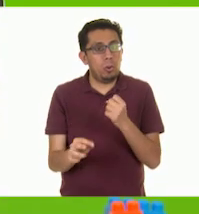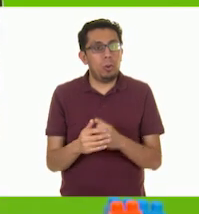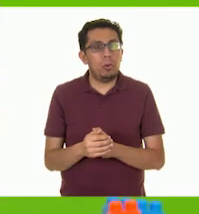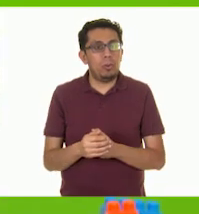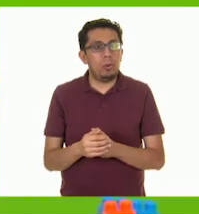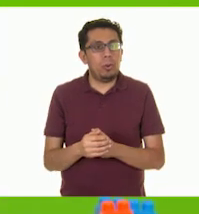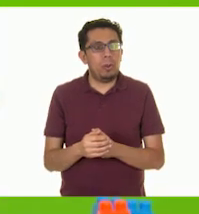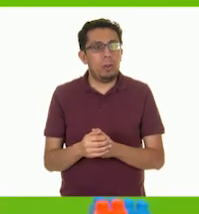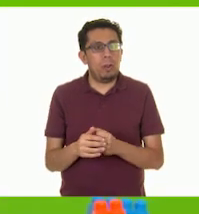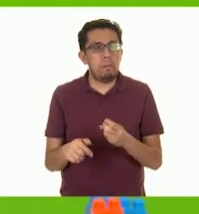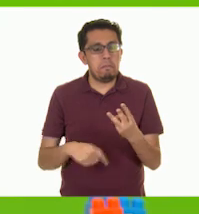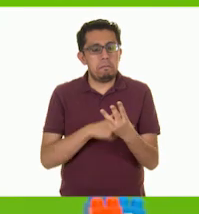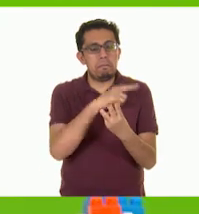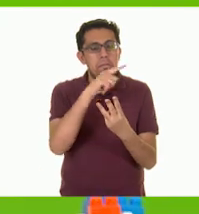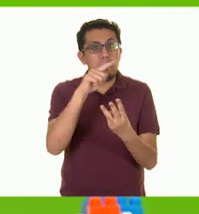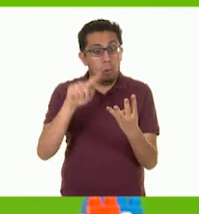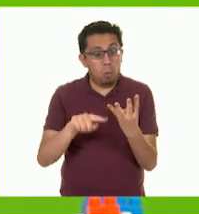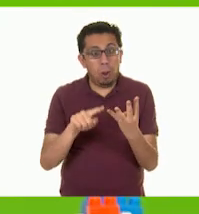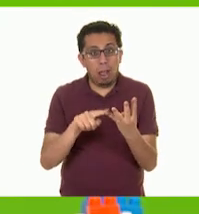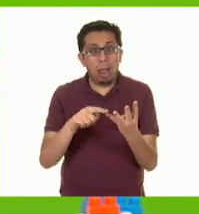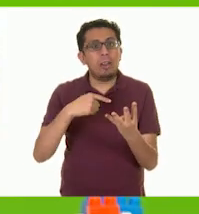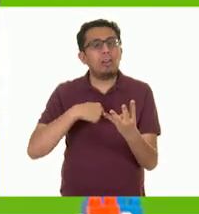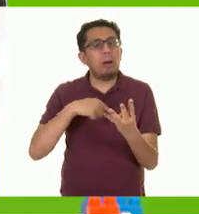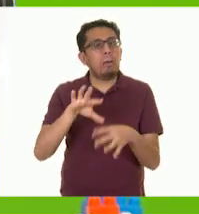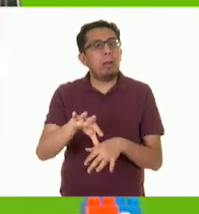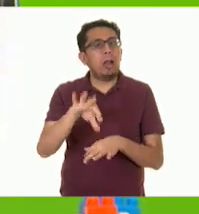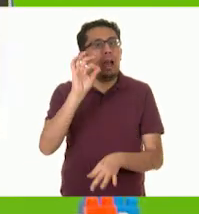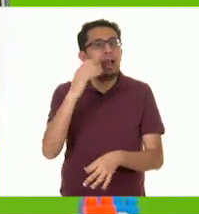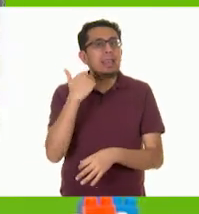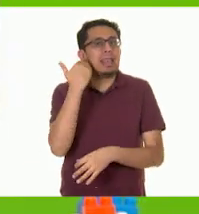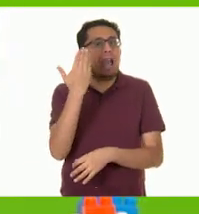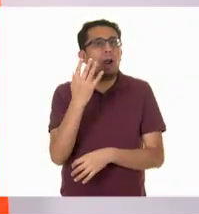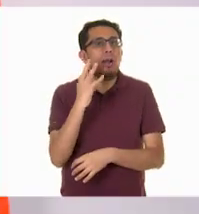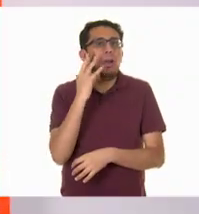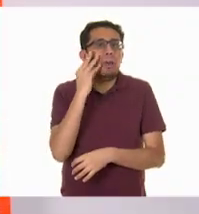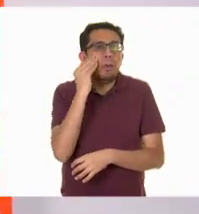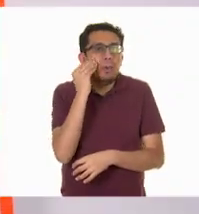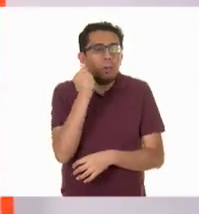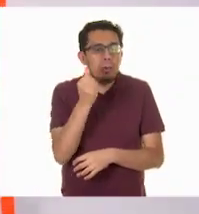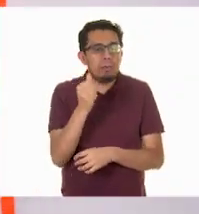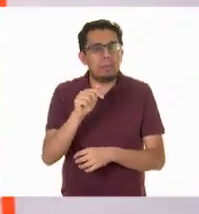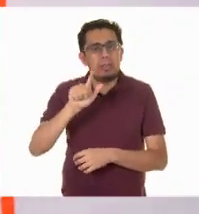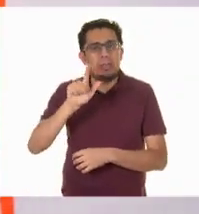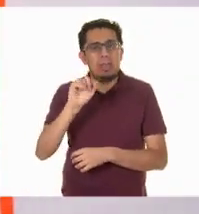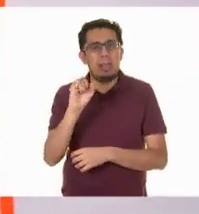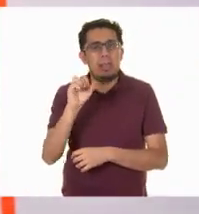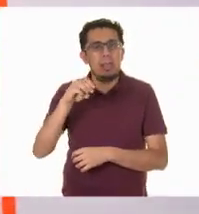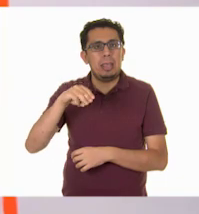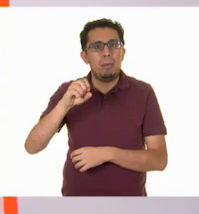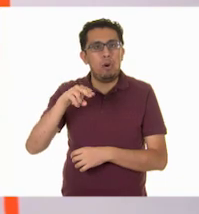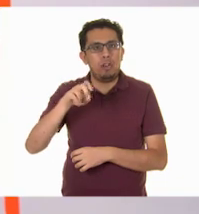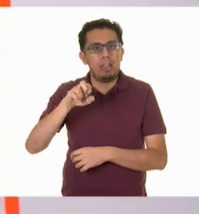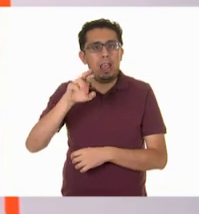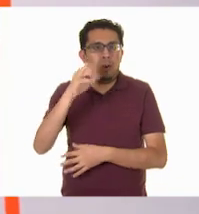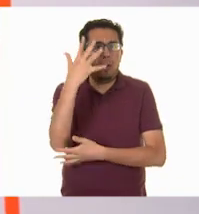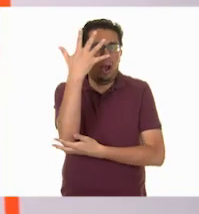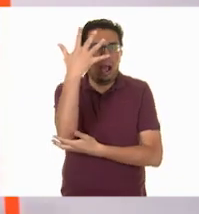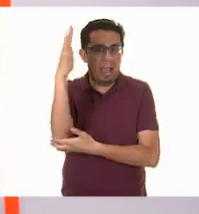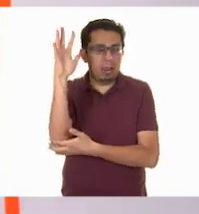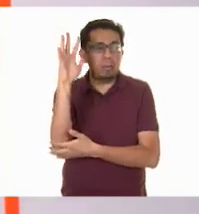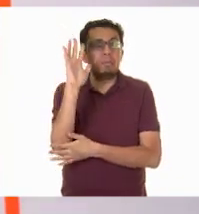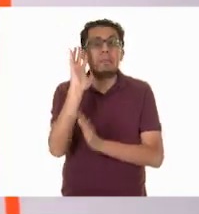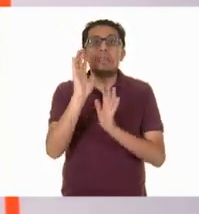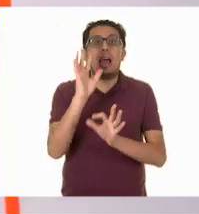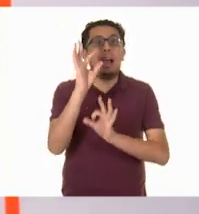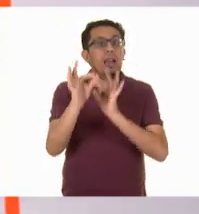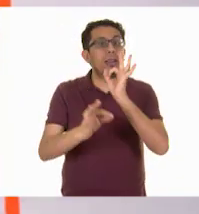elegido el limonero. ¡Granado! ¡Ay! Listo,